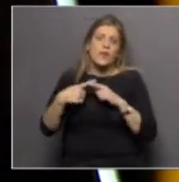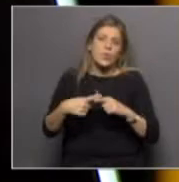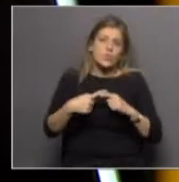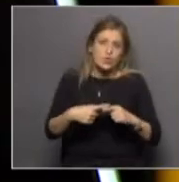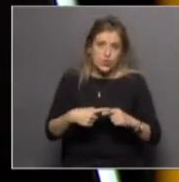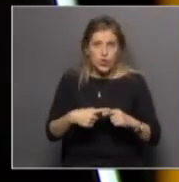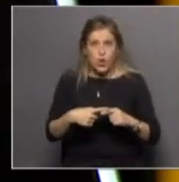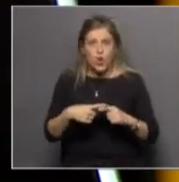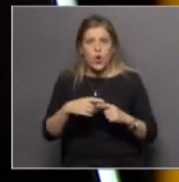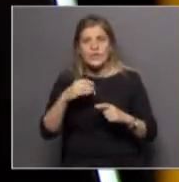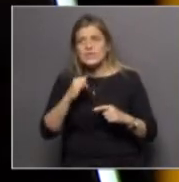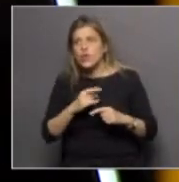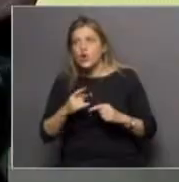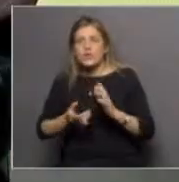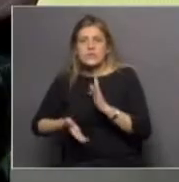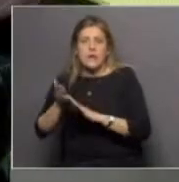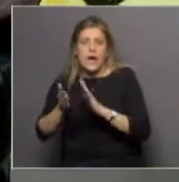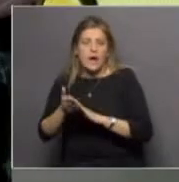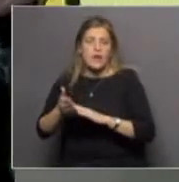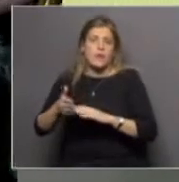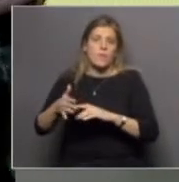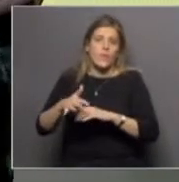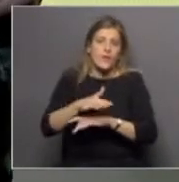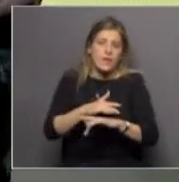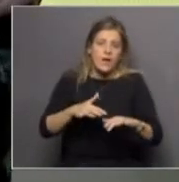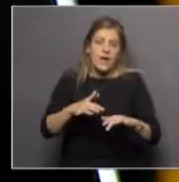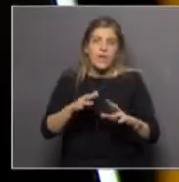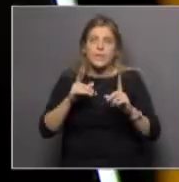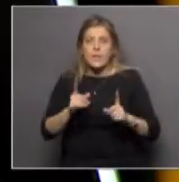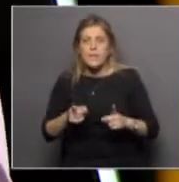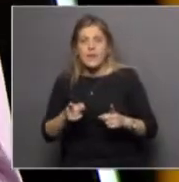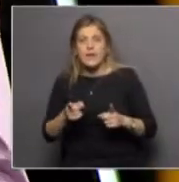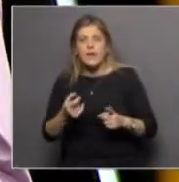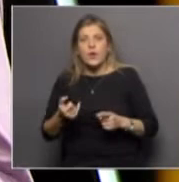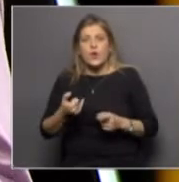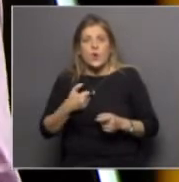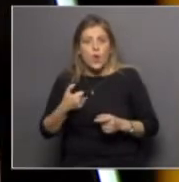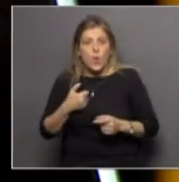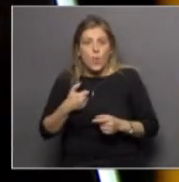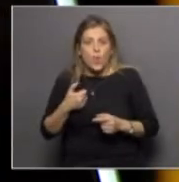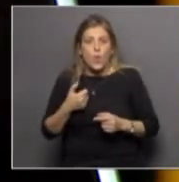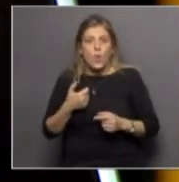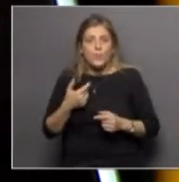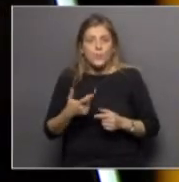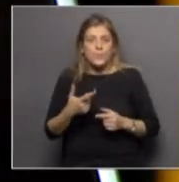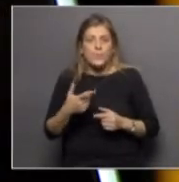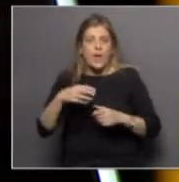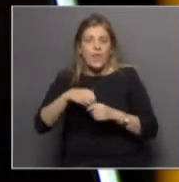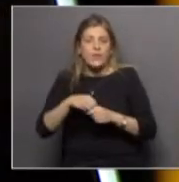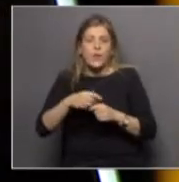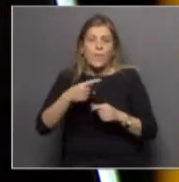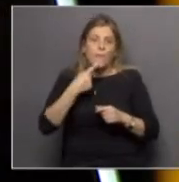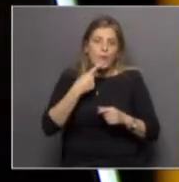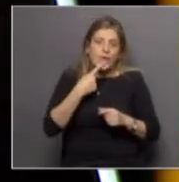en torno a movilidad a los comportamientos a cómo tanto las señales que venían desde el sistema político